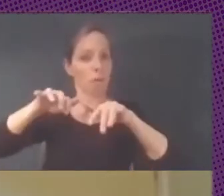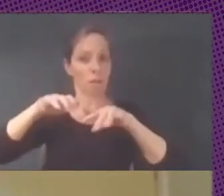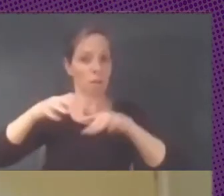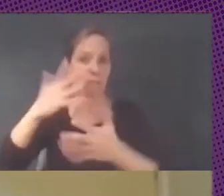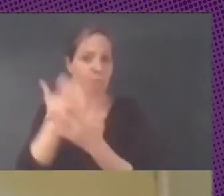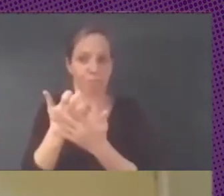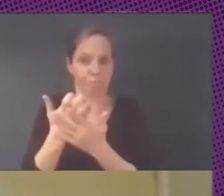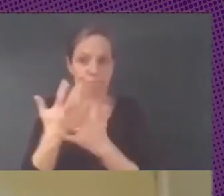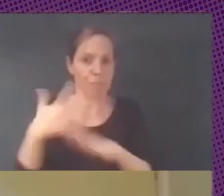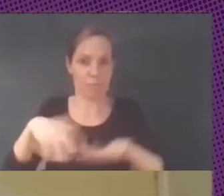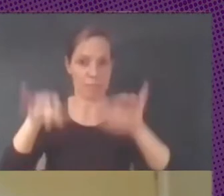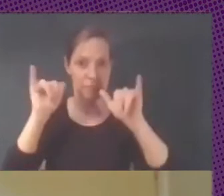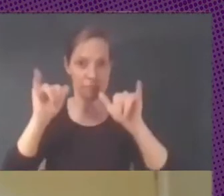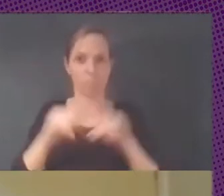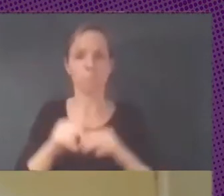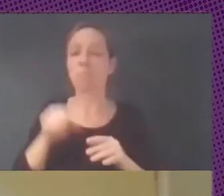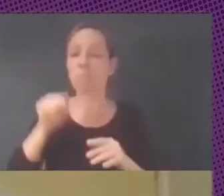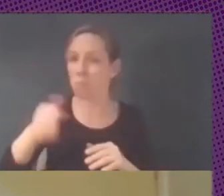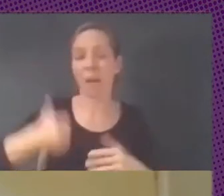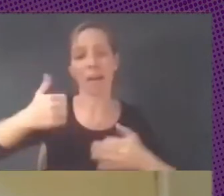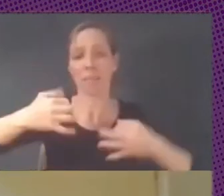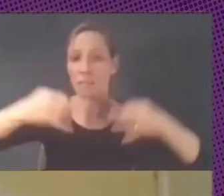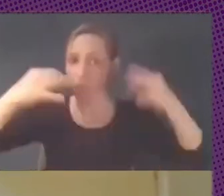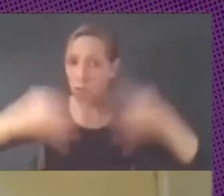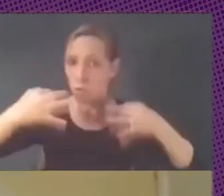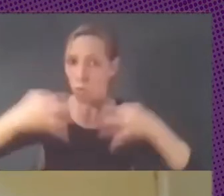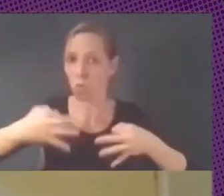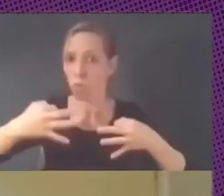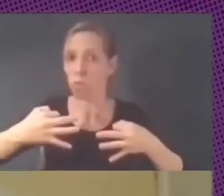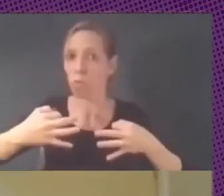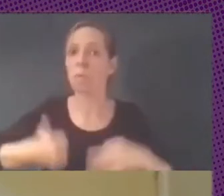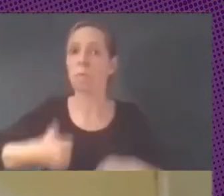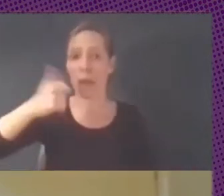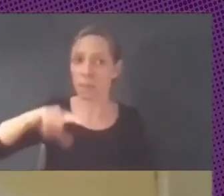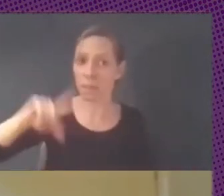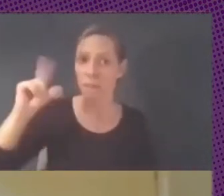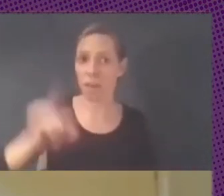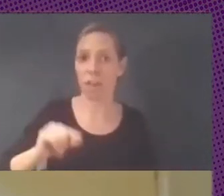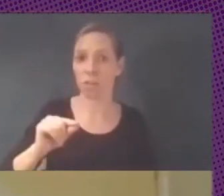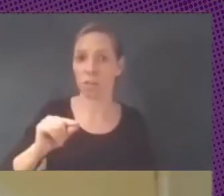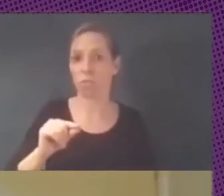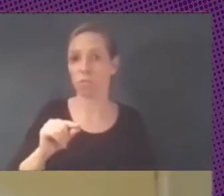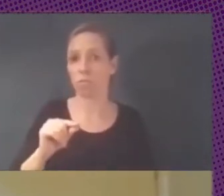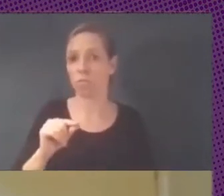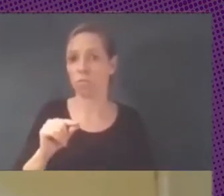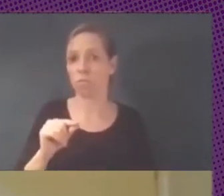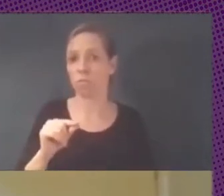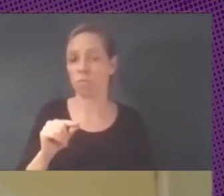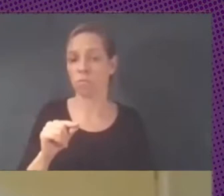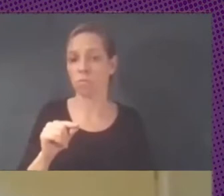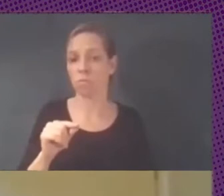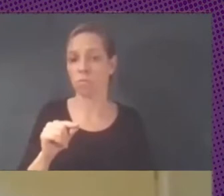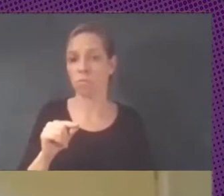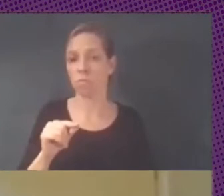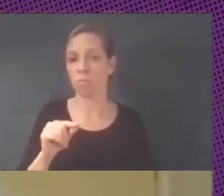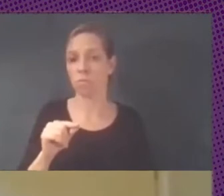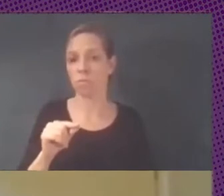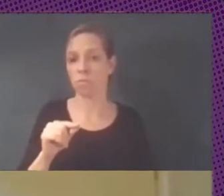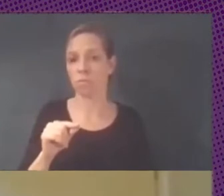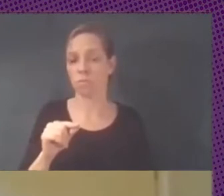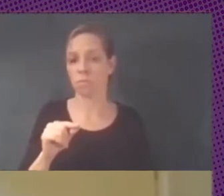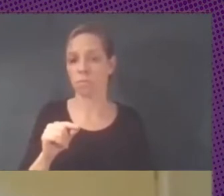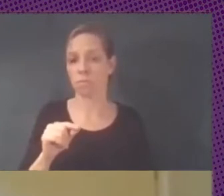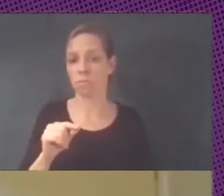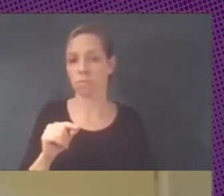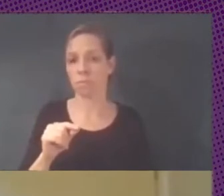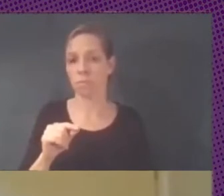auditable mucho más barato y con mucha ayuda